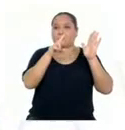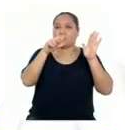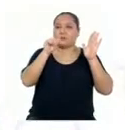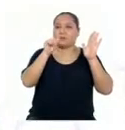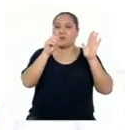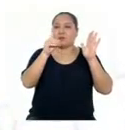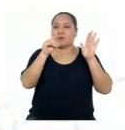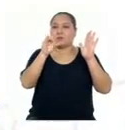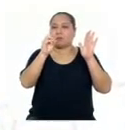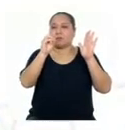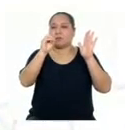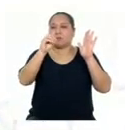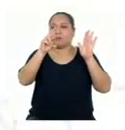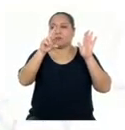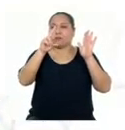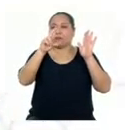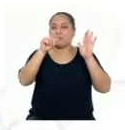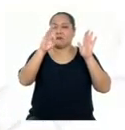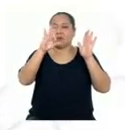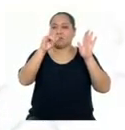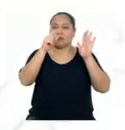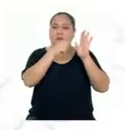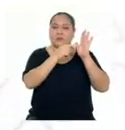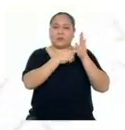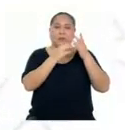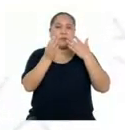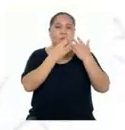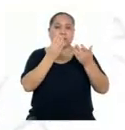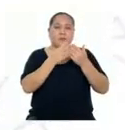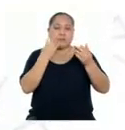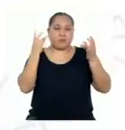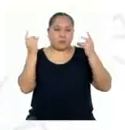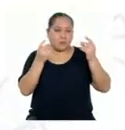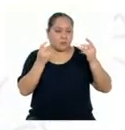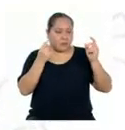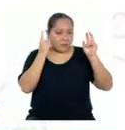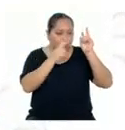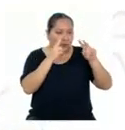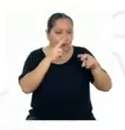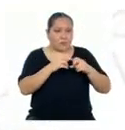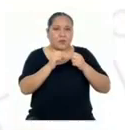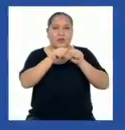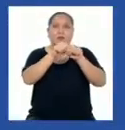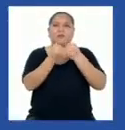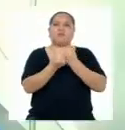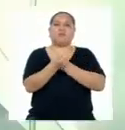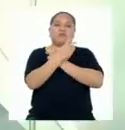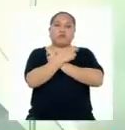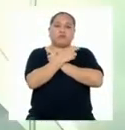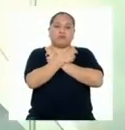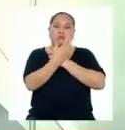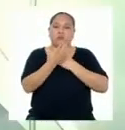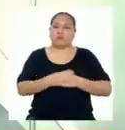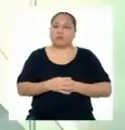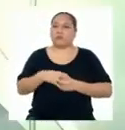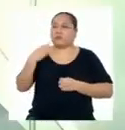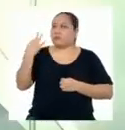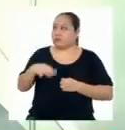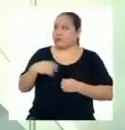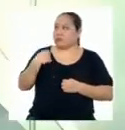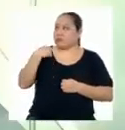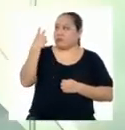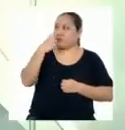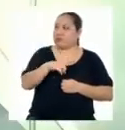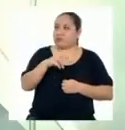radiografía La forma más rápida Y fácil para los doctores De ver y evaluar Capturas de hueso O lesiones Realmente